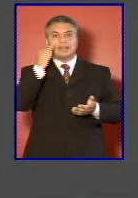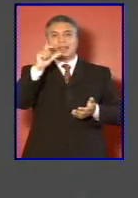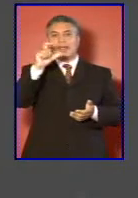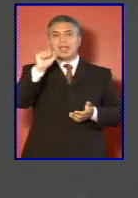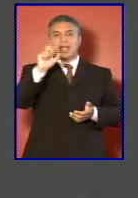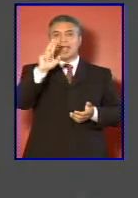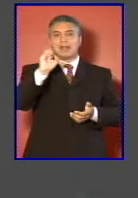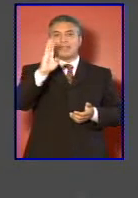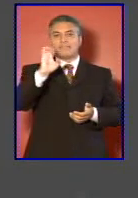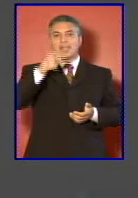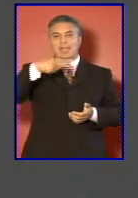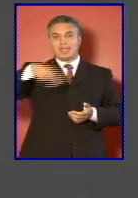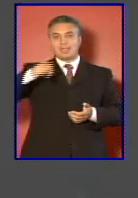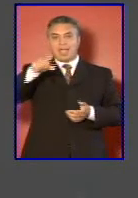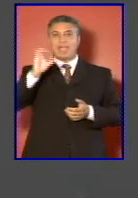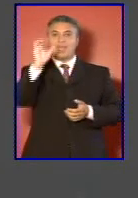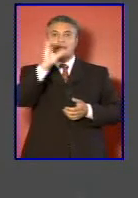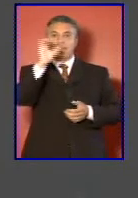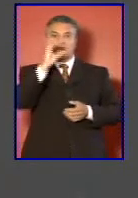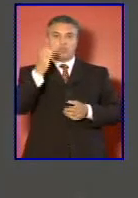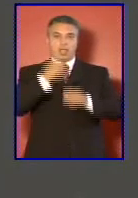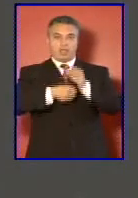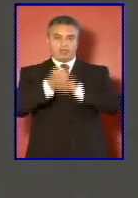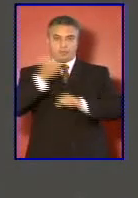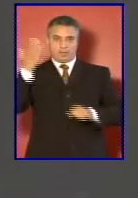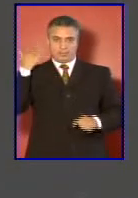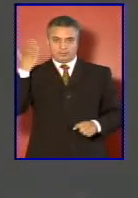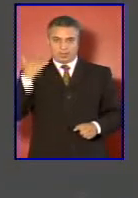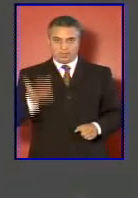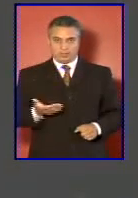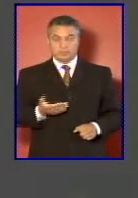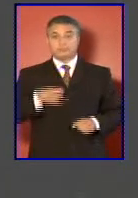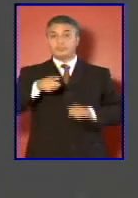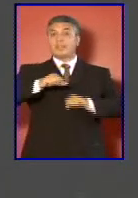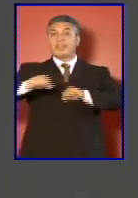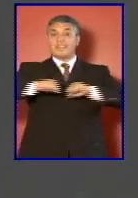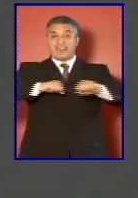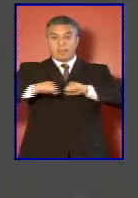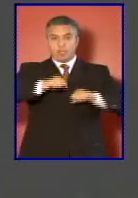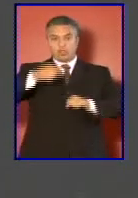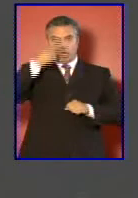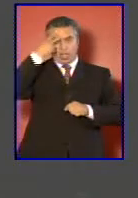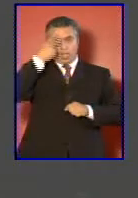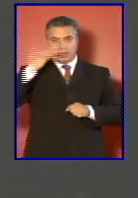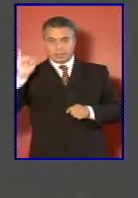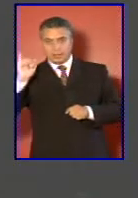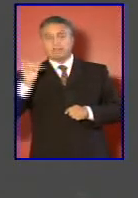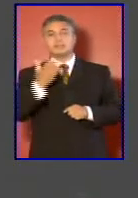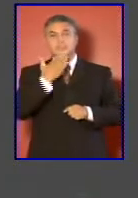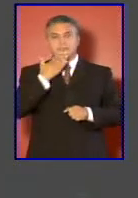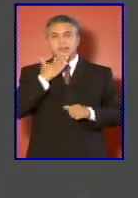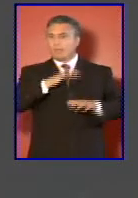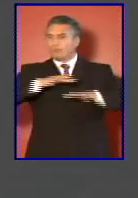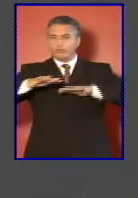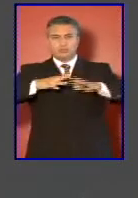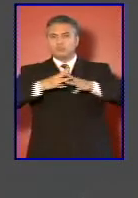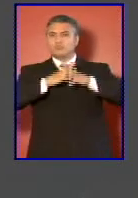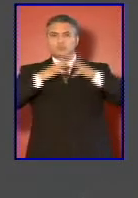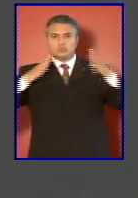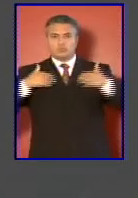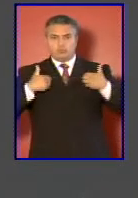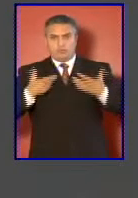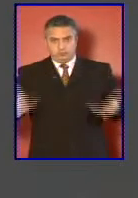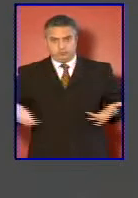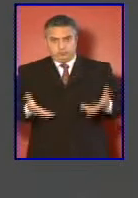en enero del año pasado. El terremoto en Haití movilizó un enorme esfuerzo de nuestras